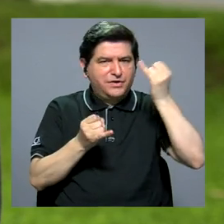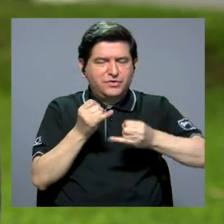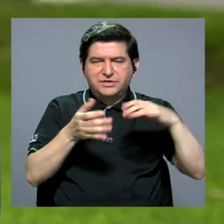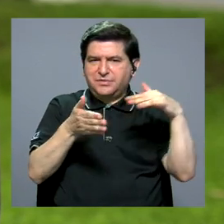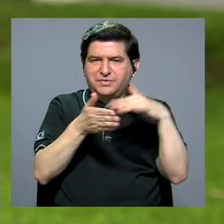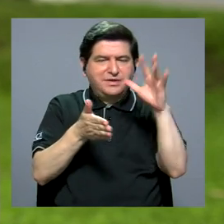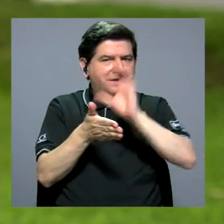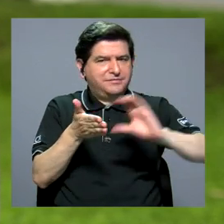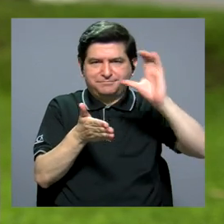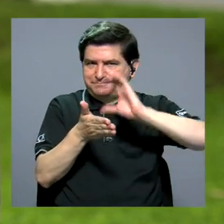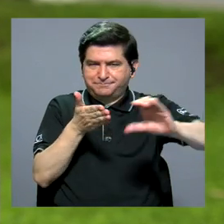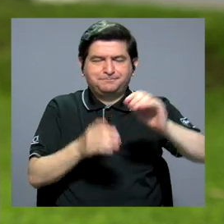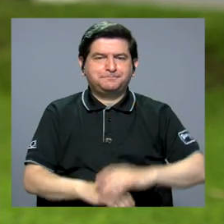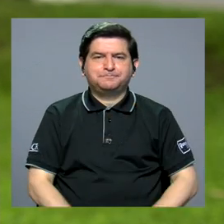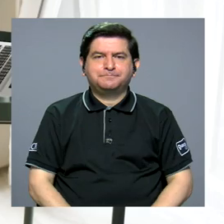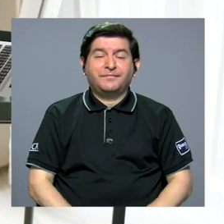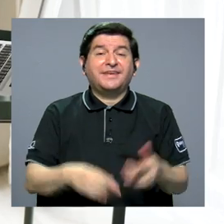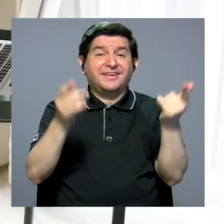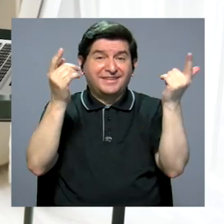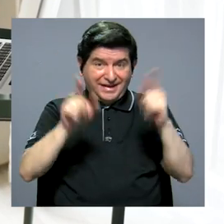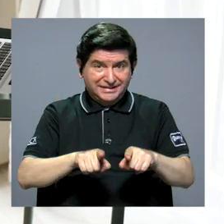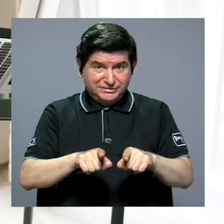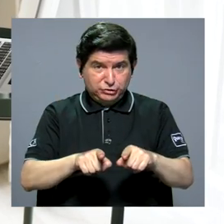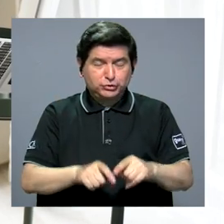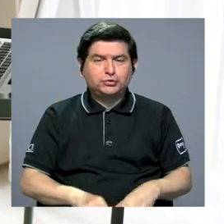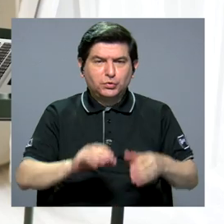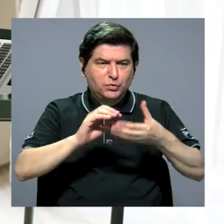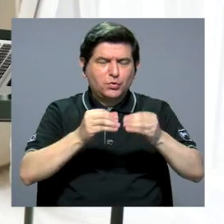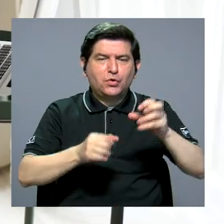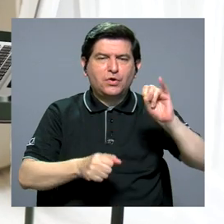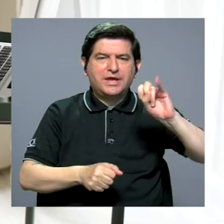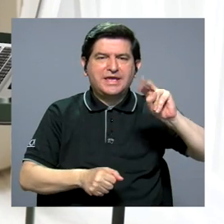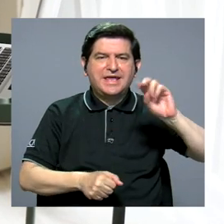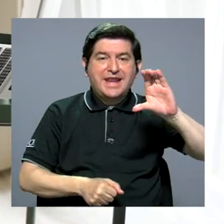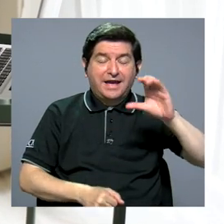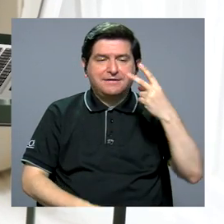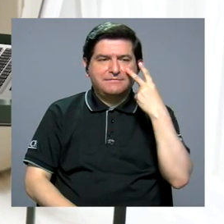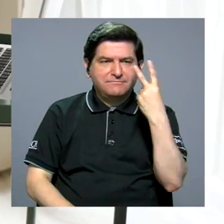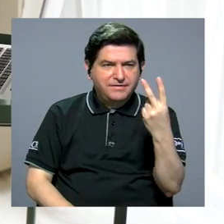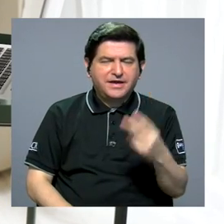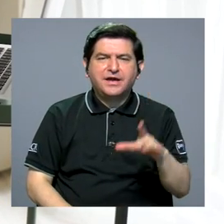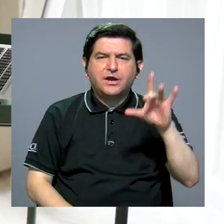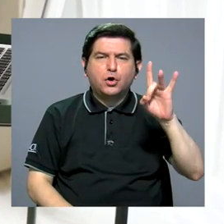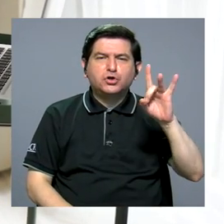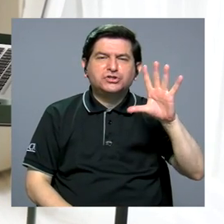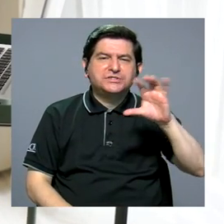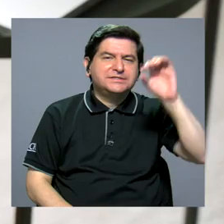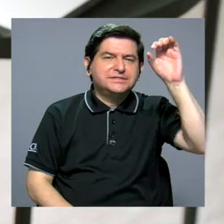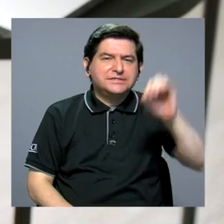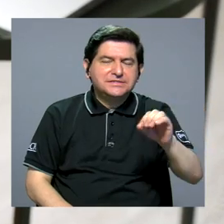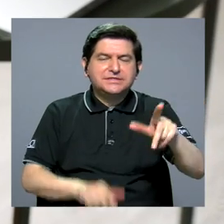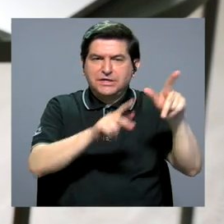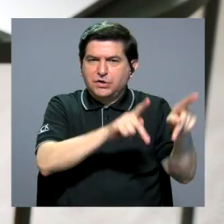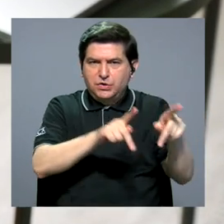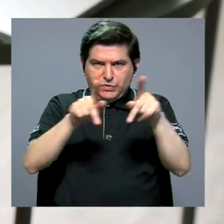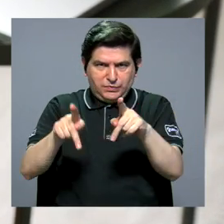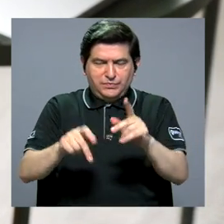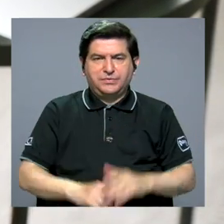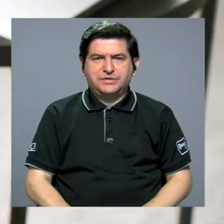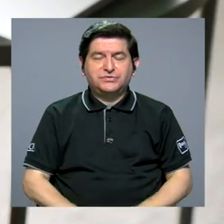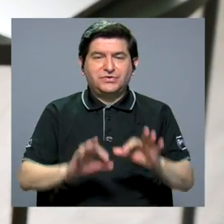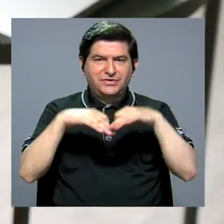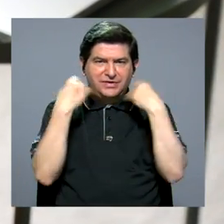terminar los estudios secundarios. De hecho, en los datos del INEC también se ve que el 85% de la gente